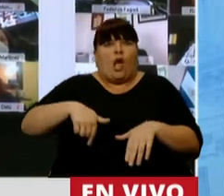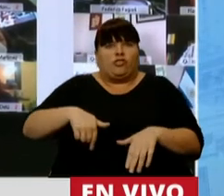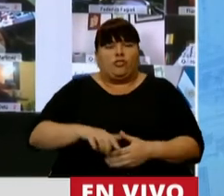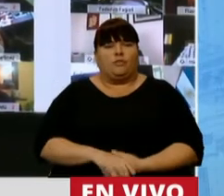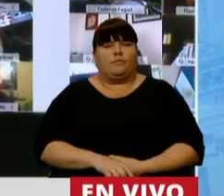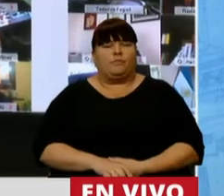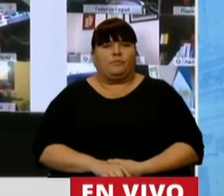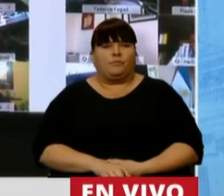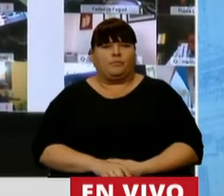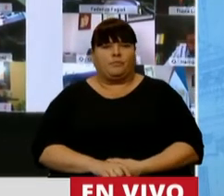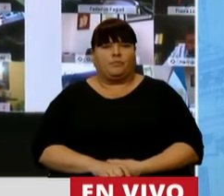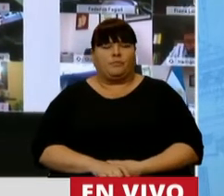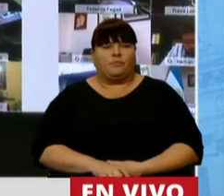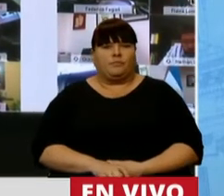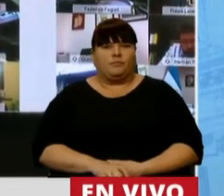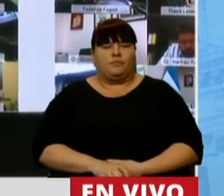toca vivir.